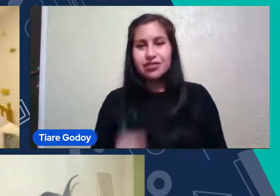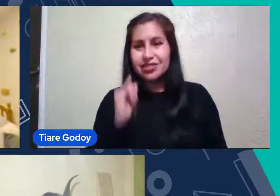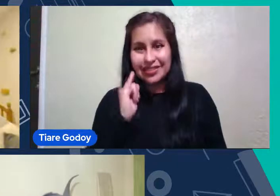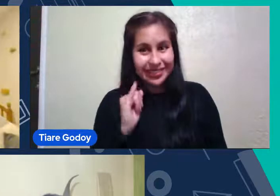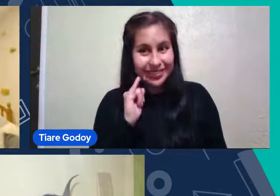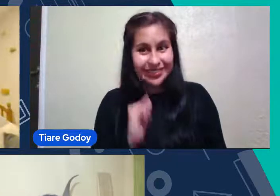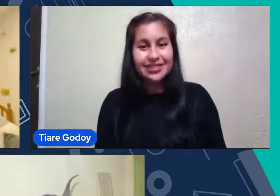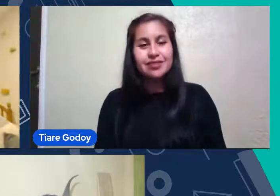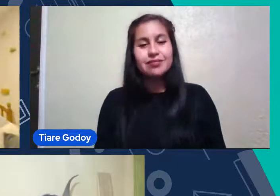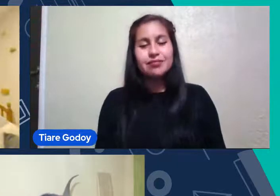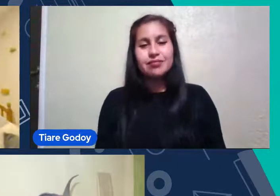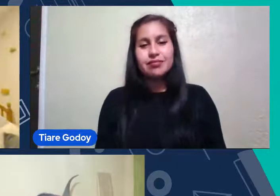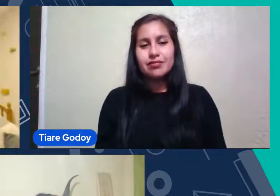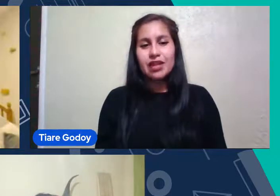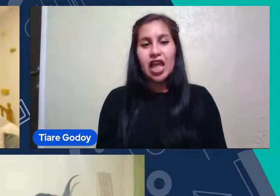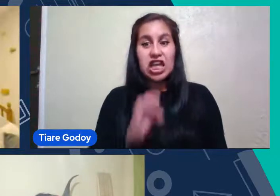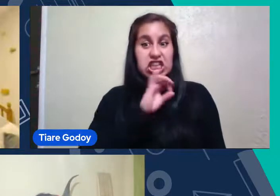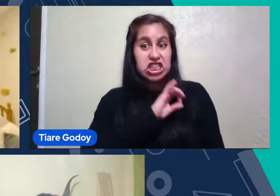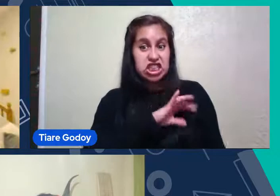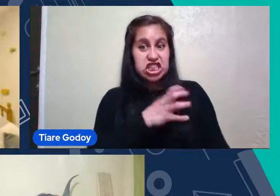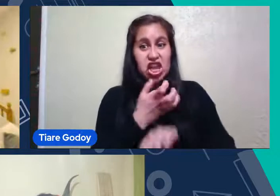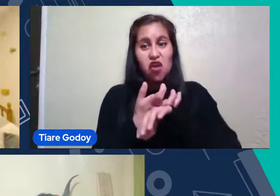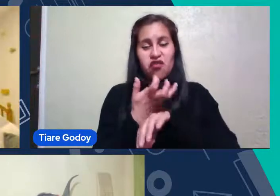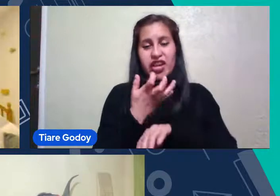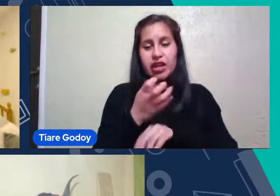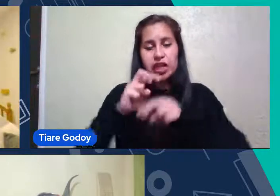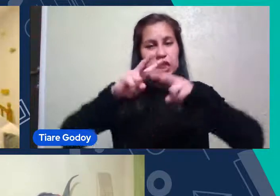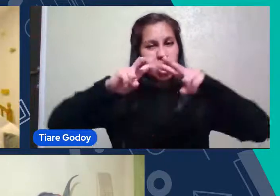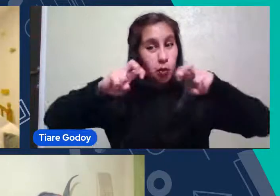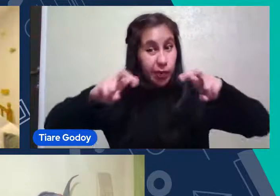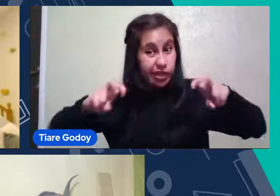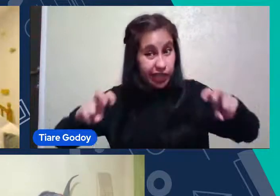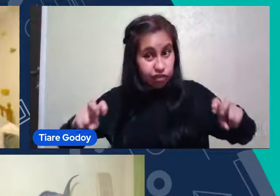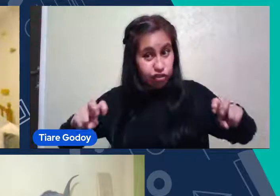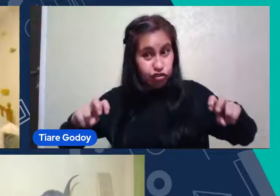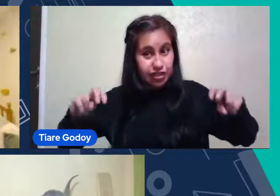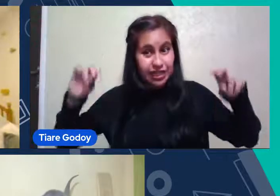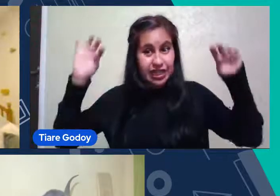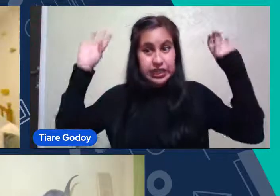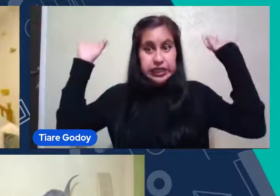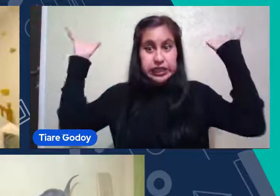Sobre Todo Porque En Chile También Han Habido Investigaciones Astronómicas Sobre